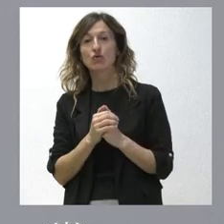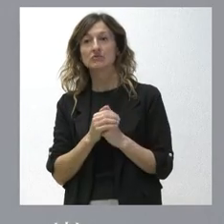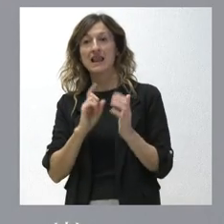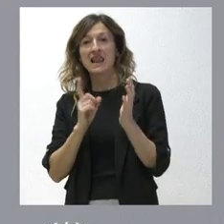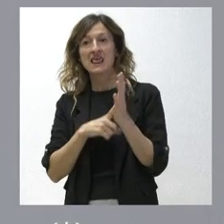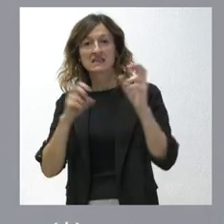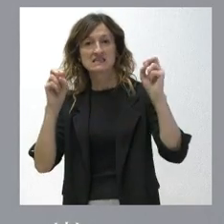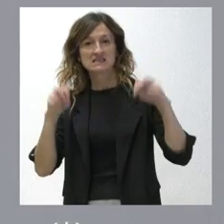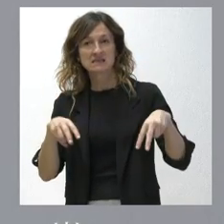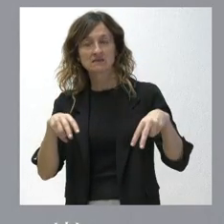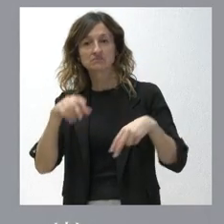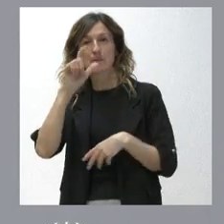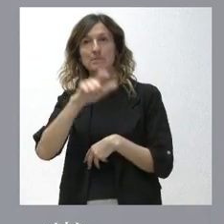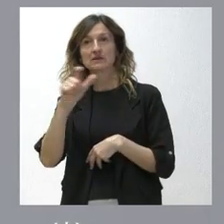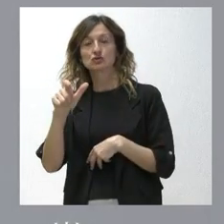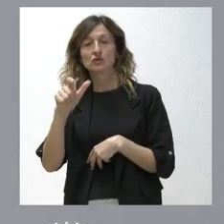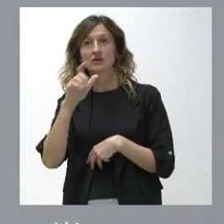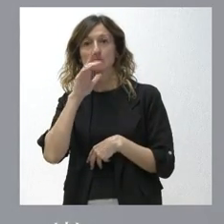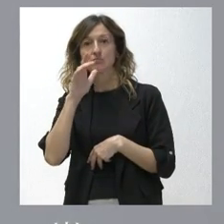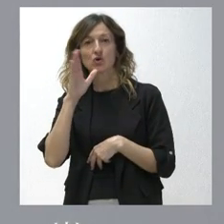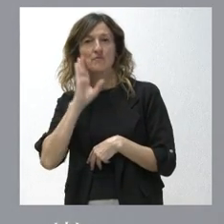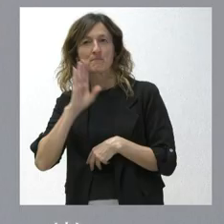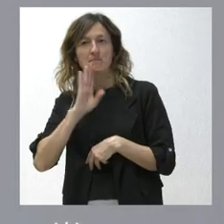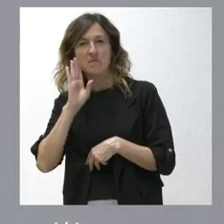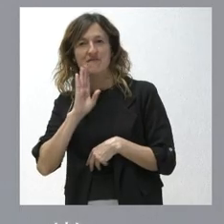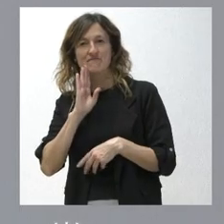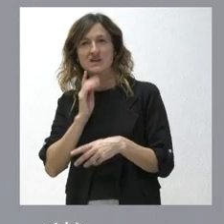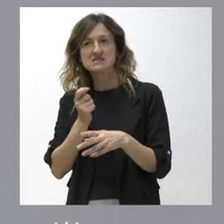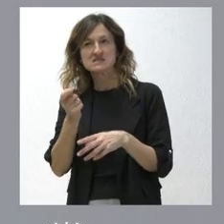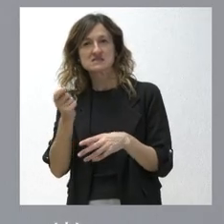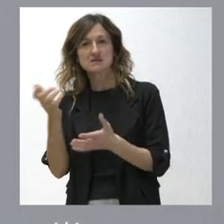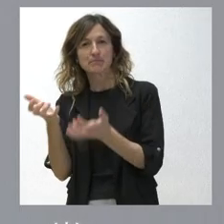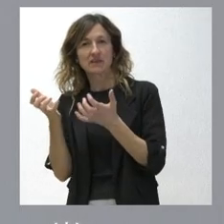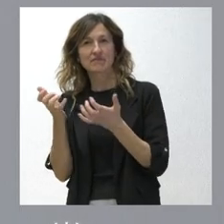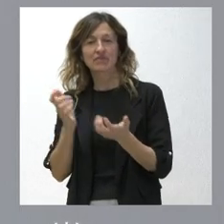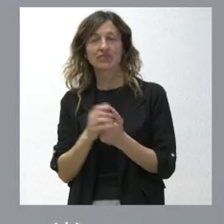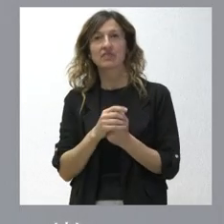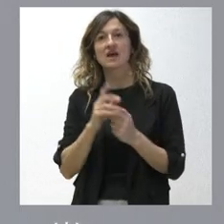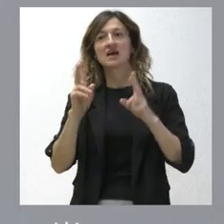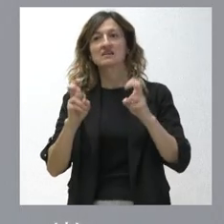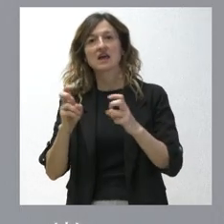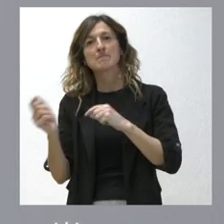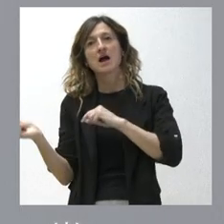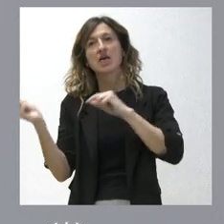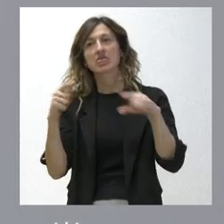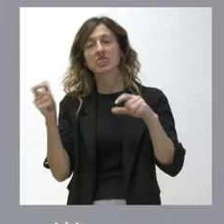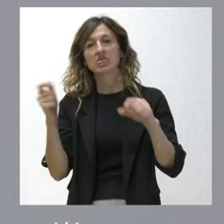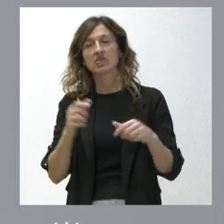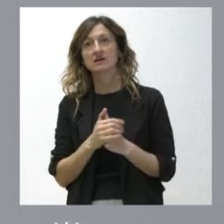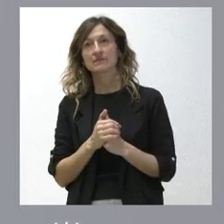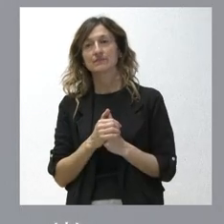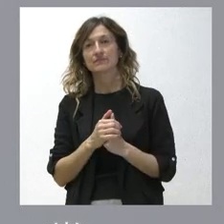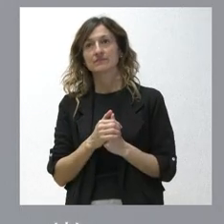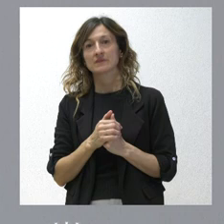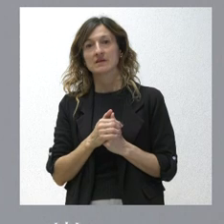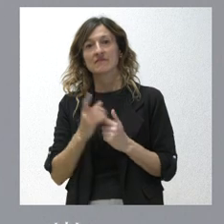de personas amparadas por mafias que se benefician de toda esta cuestión que tenemos encima